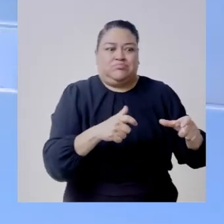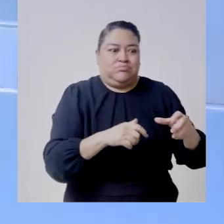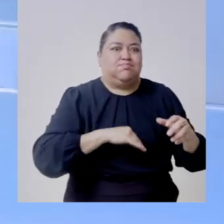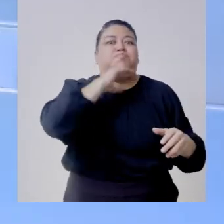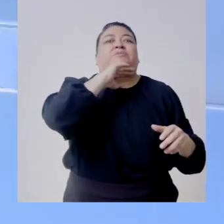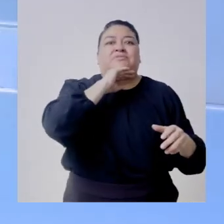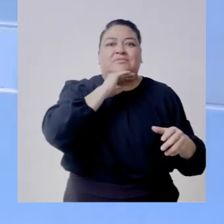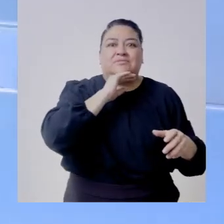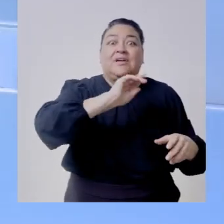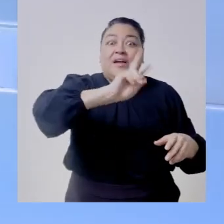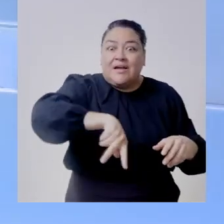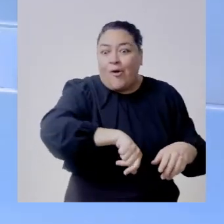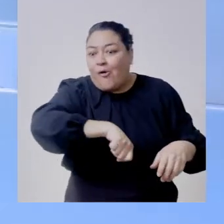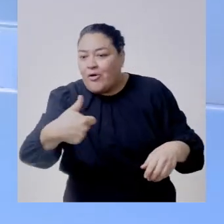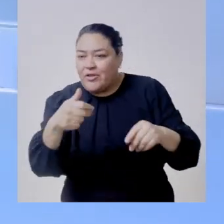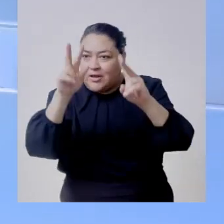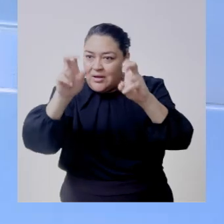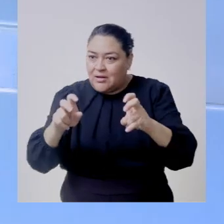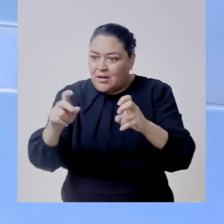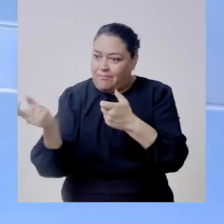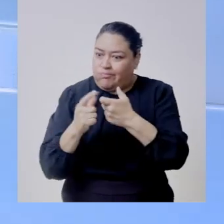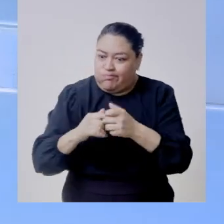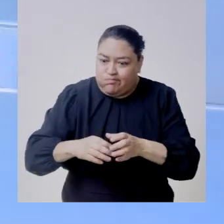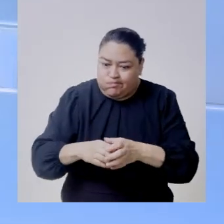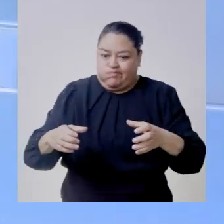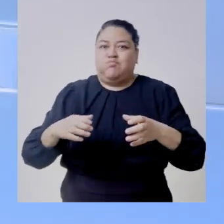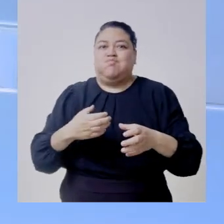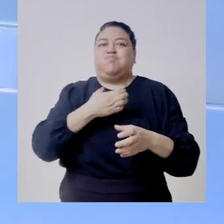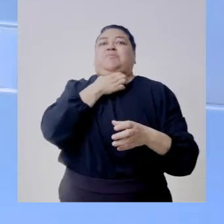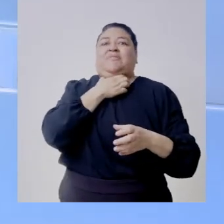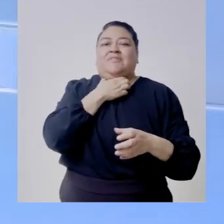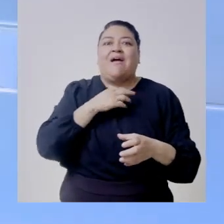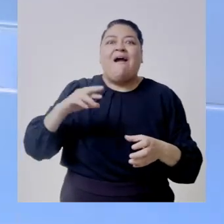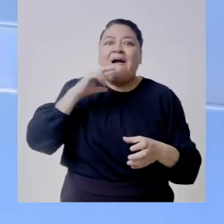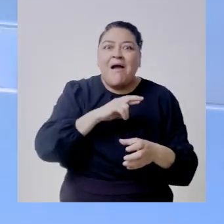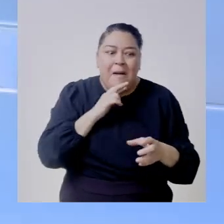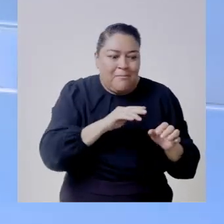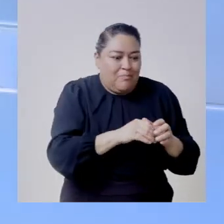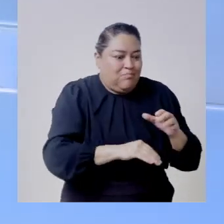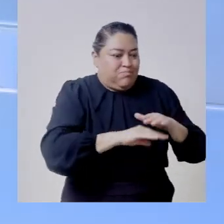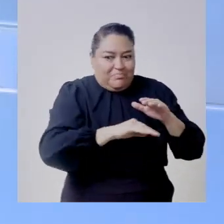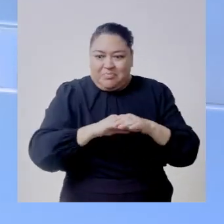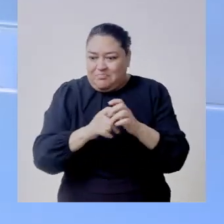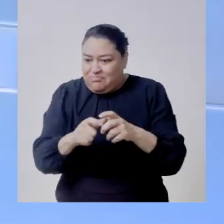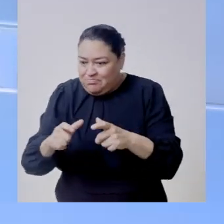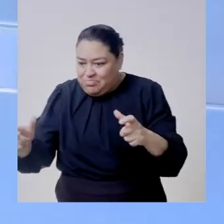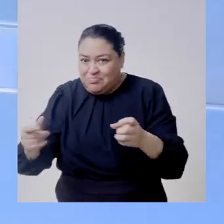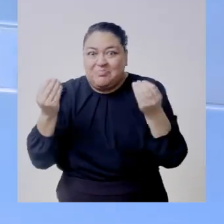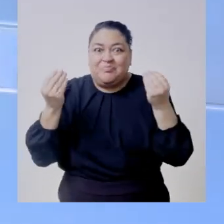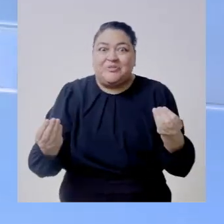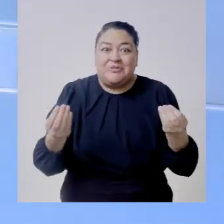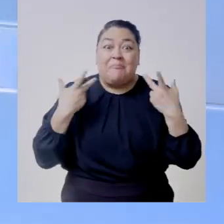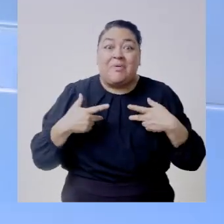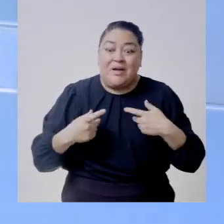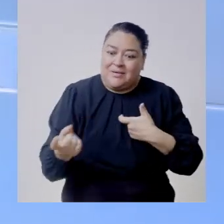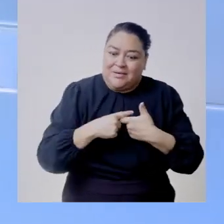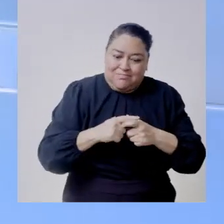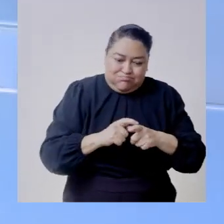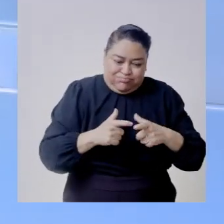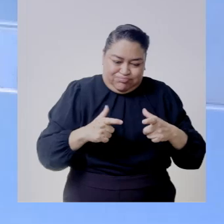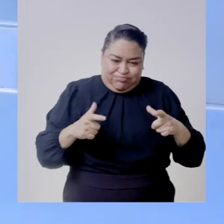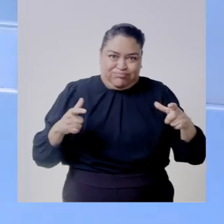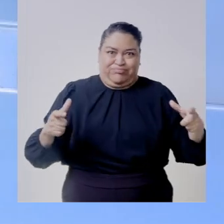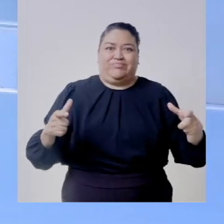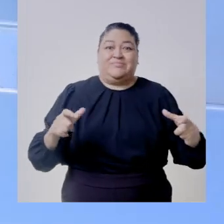actividad se nos agotaban y entonces eso la verdad es que nos ayudó muchísimo sobre todo en pandemia aumentar a esta